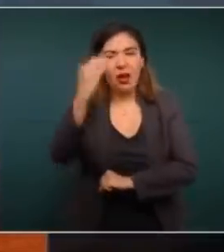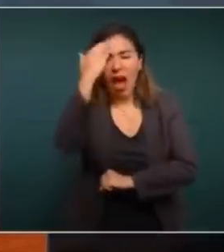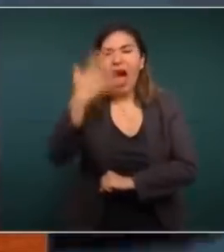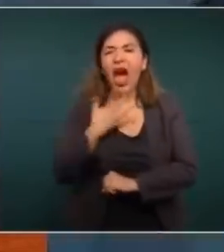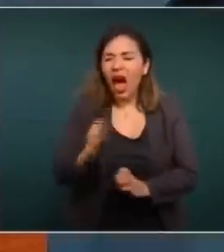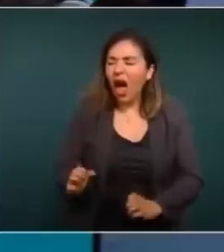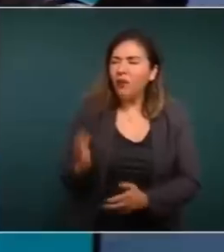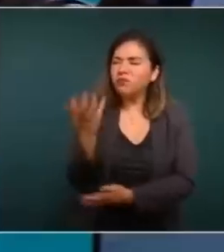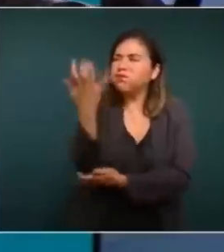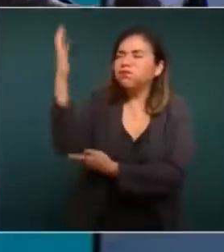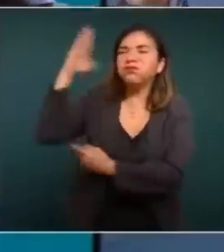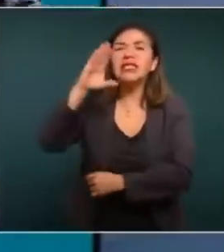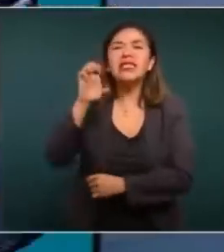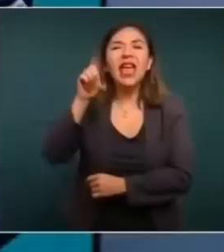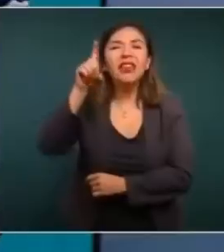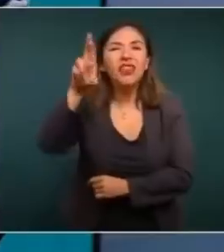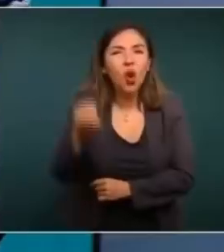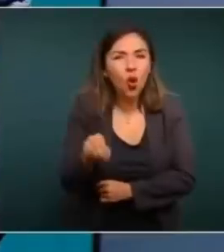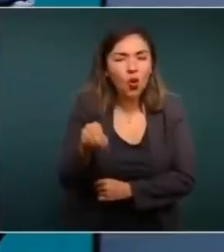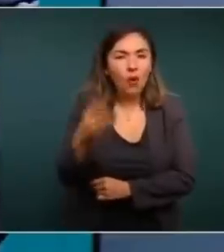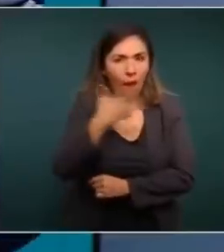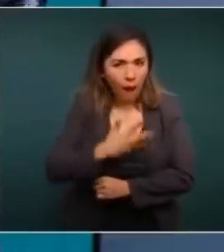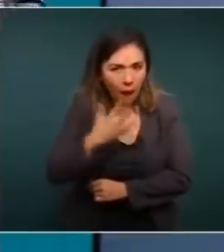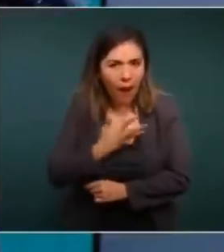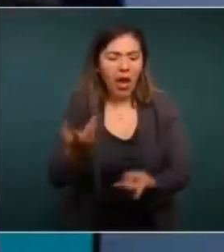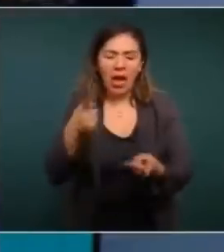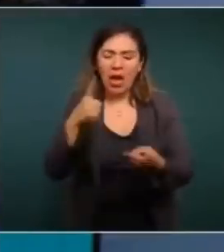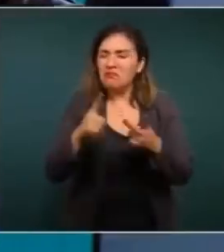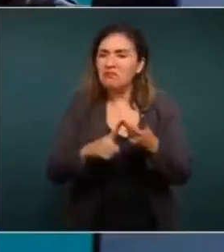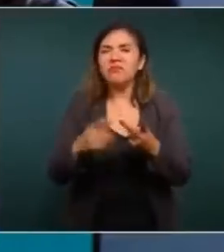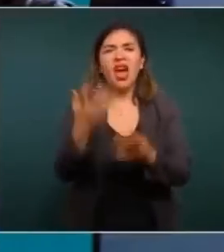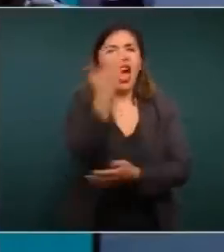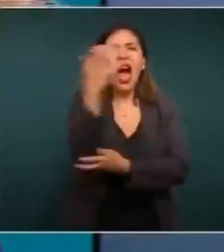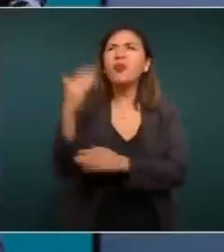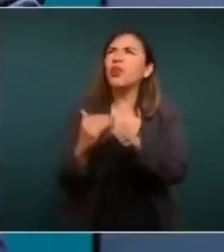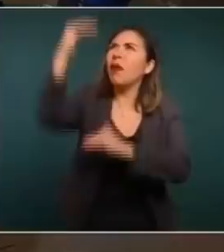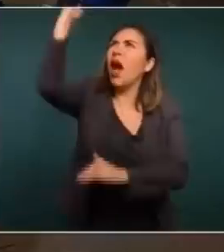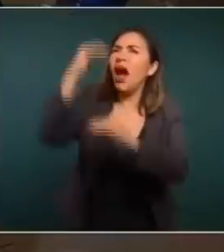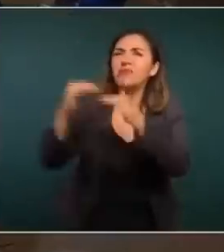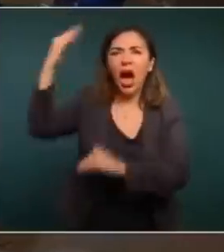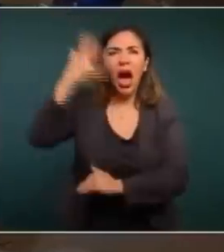cedros, variedad de árboles muy grandes,